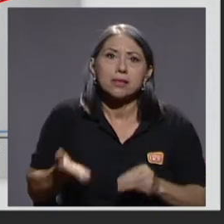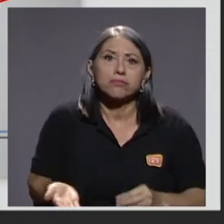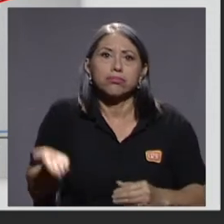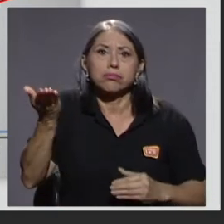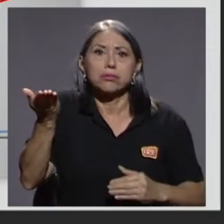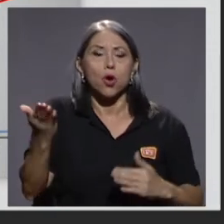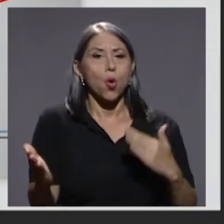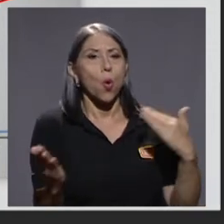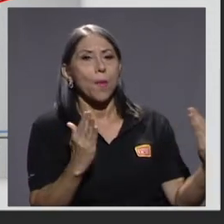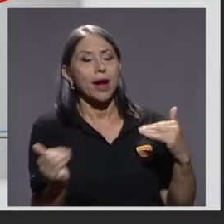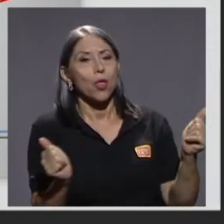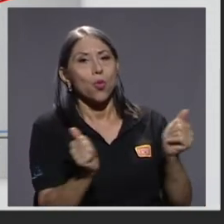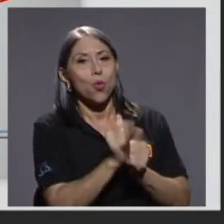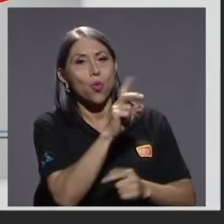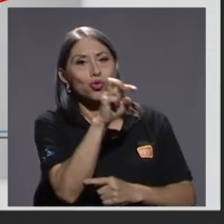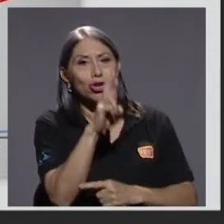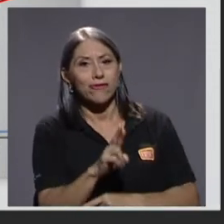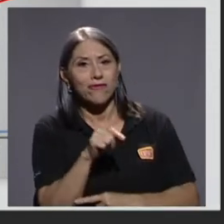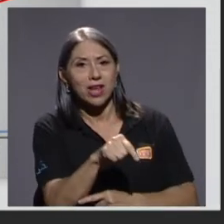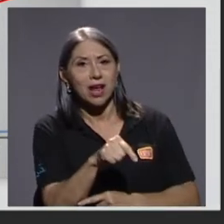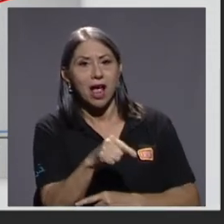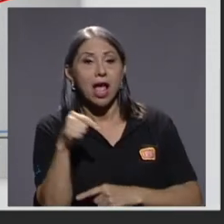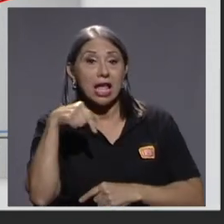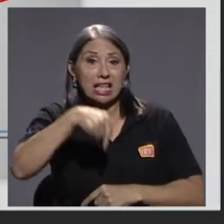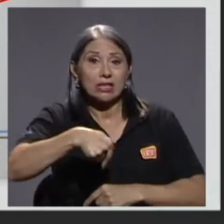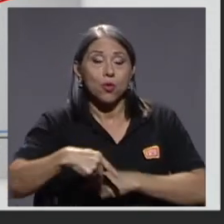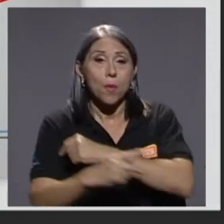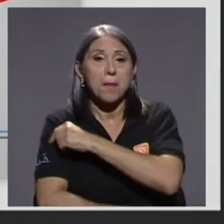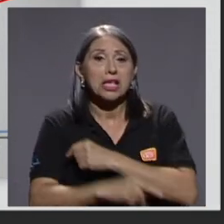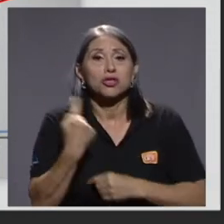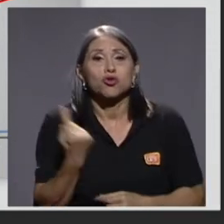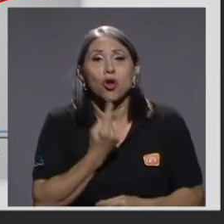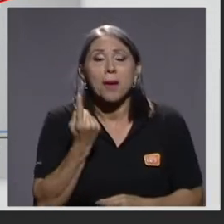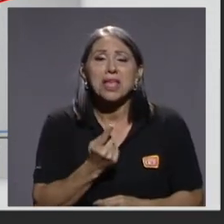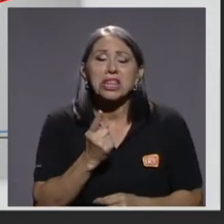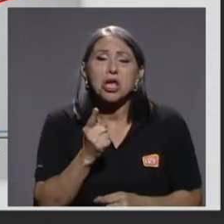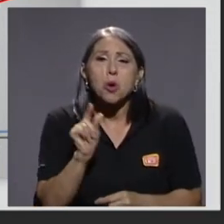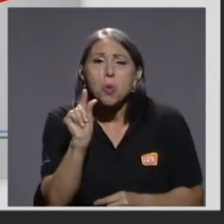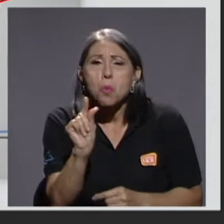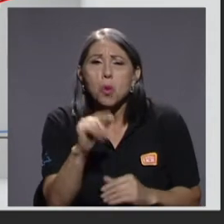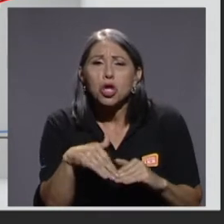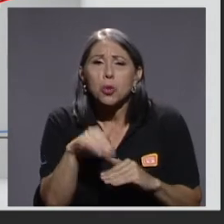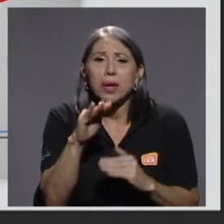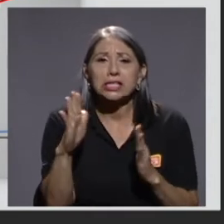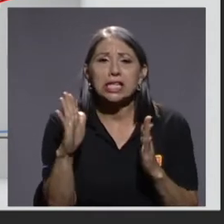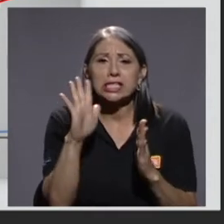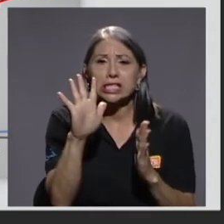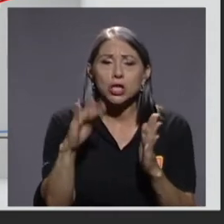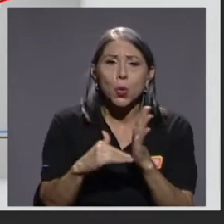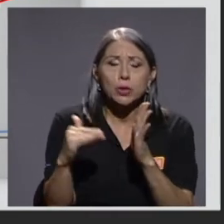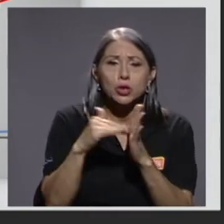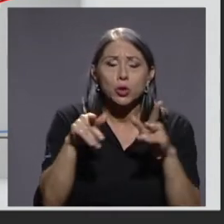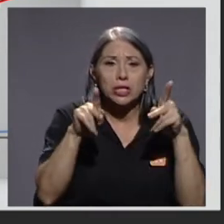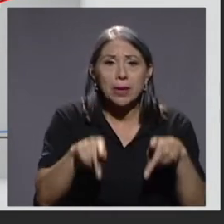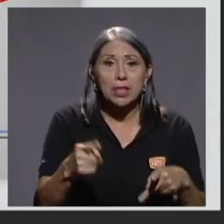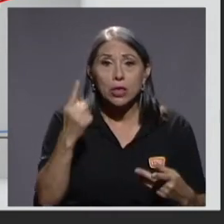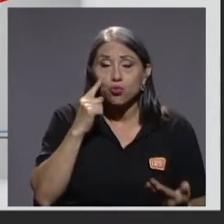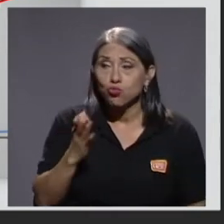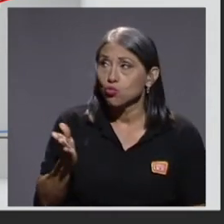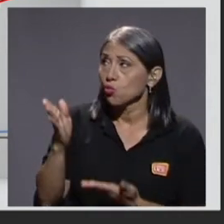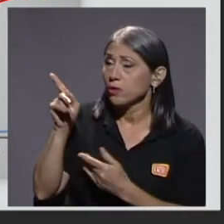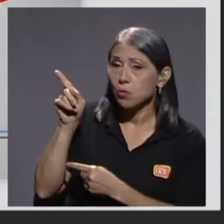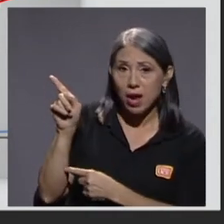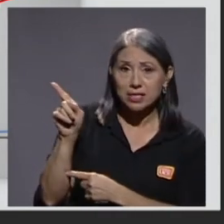Costa Rica, que es un país que apenas tiene 5 millones y un poquito más de habitantes. La gráfica que tenemos acá nos muestra,